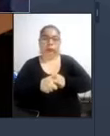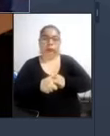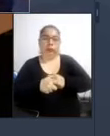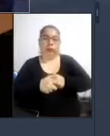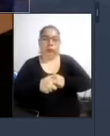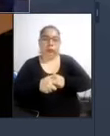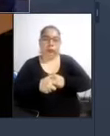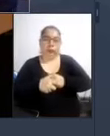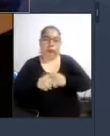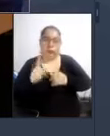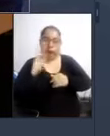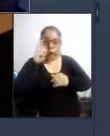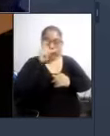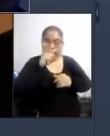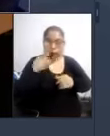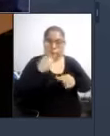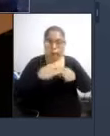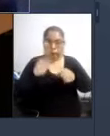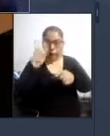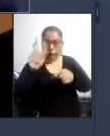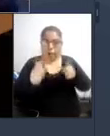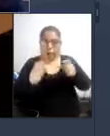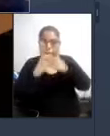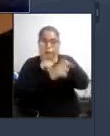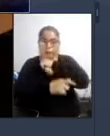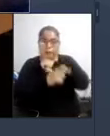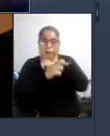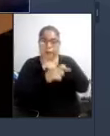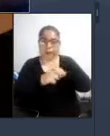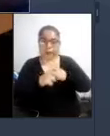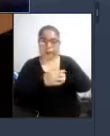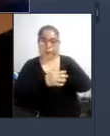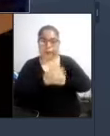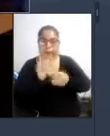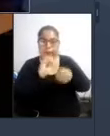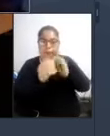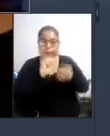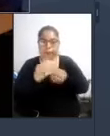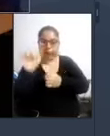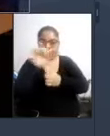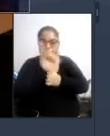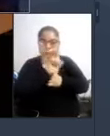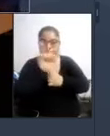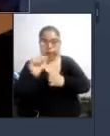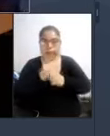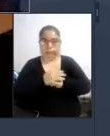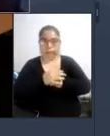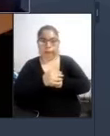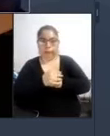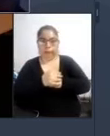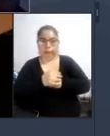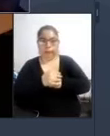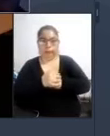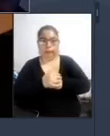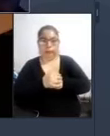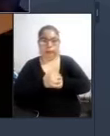modificando vehículos en el país de una manera digamos